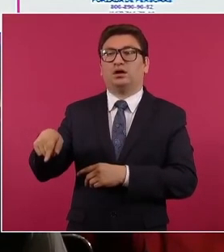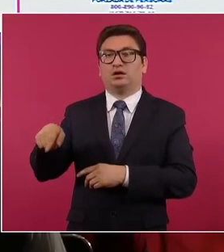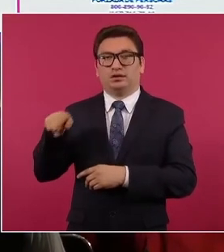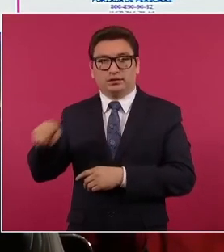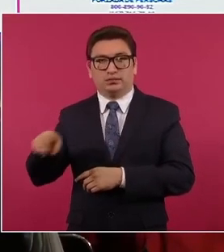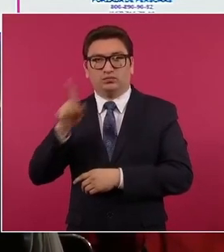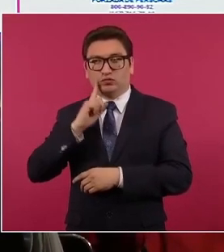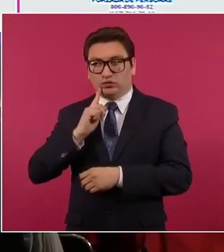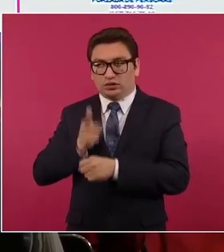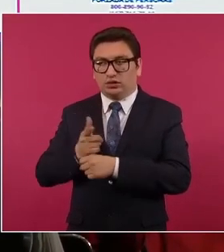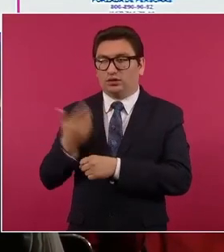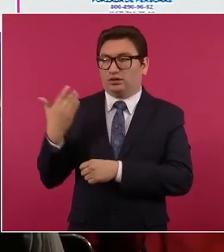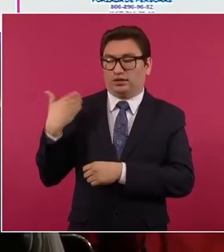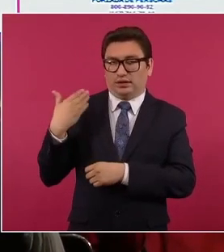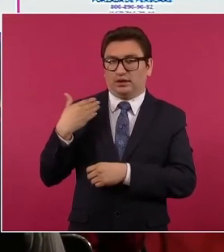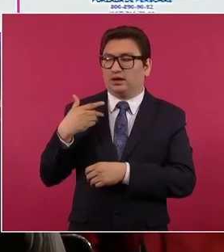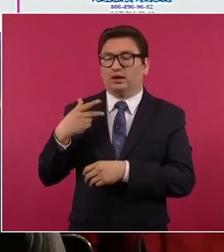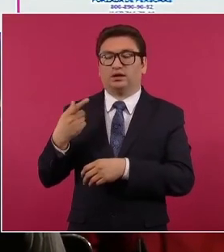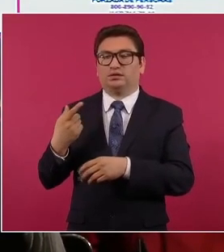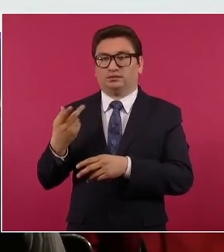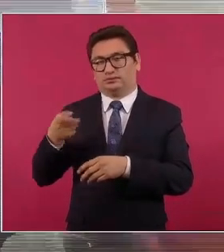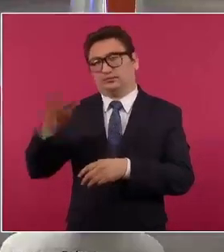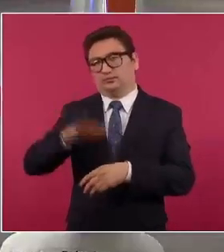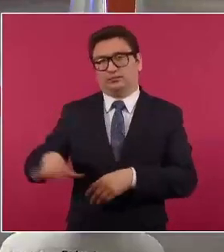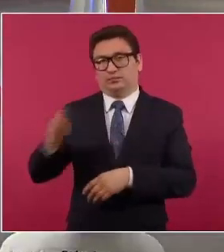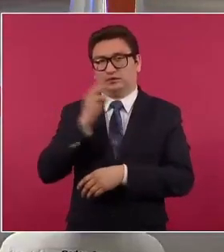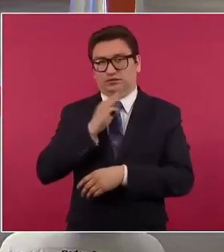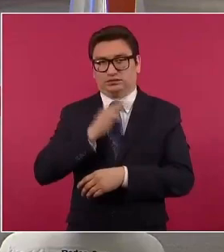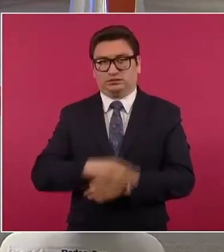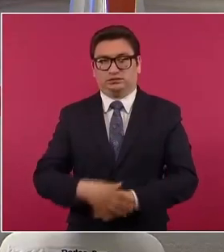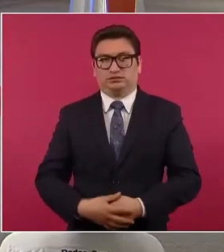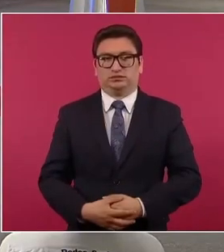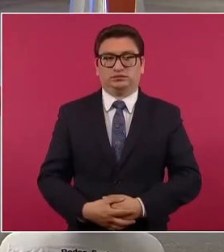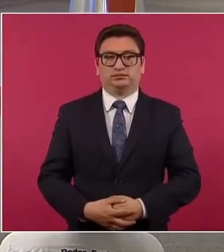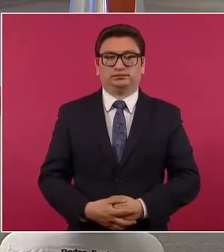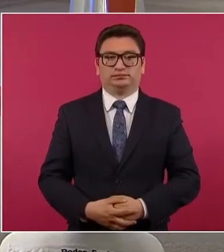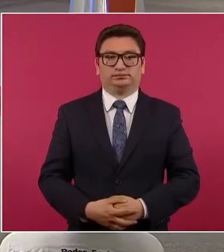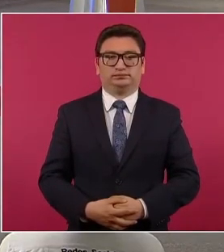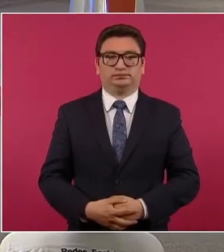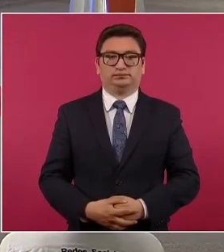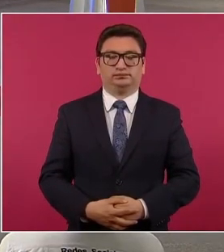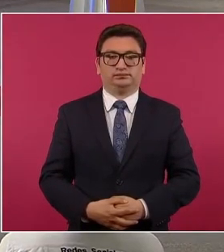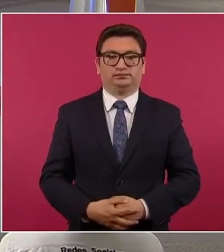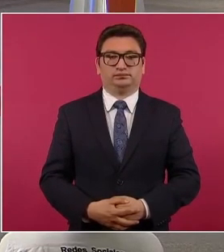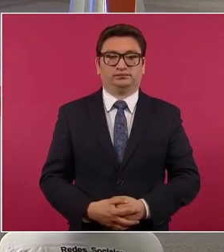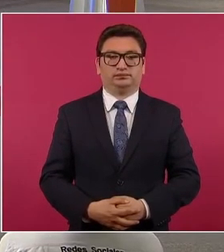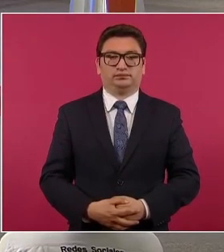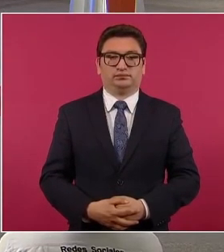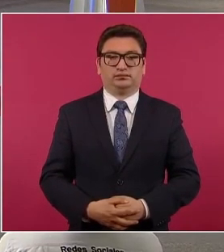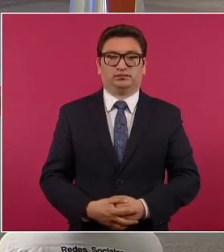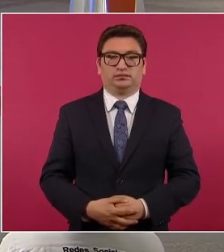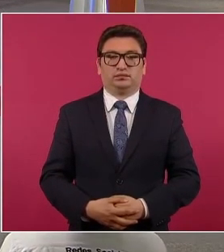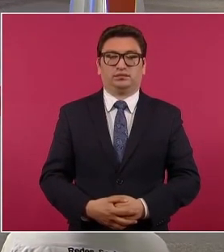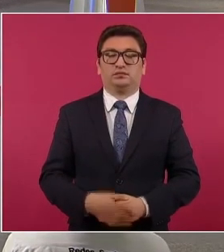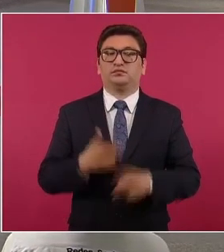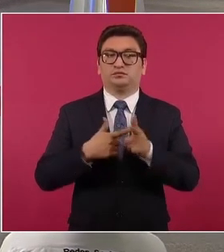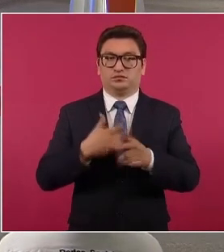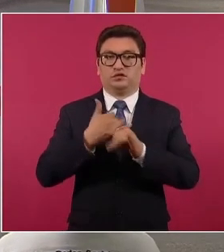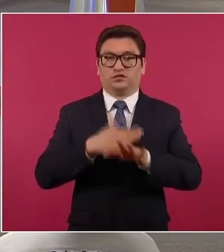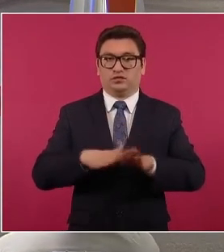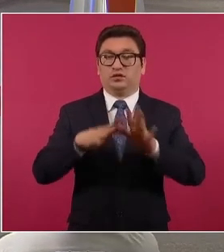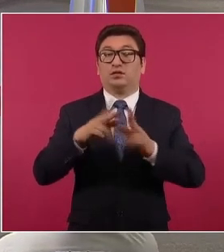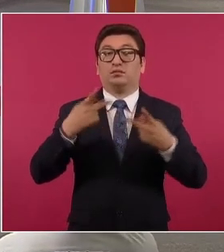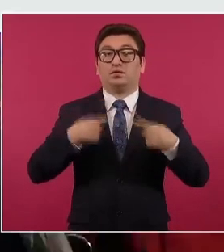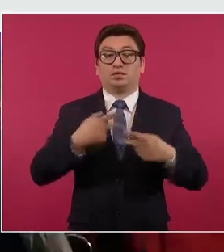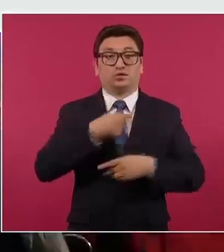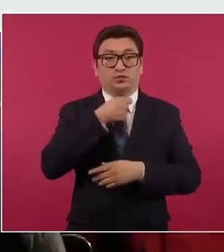en días pasados en Mazatlán. Continuamos con el reporte de periodistas que